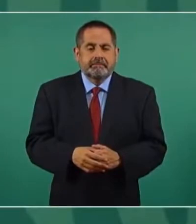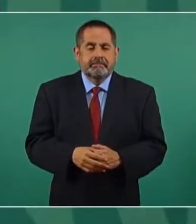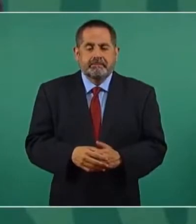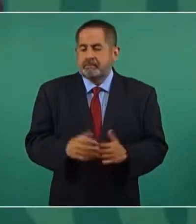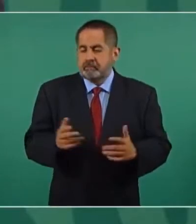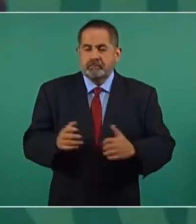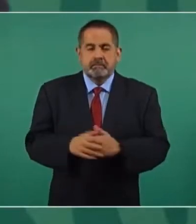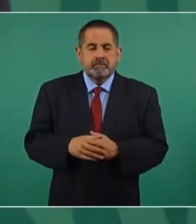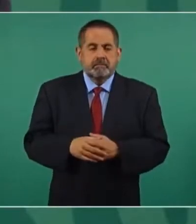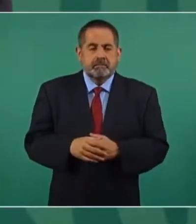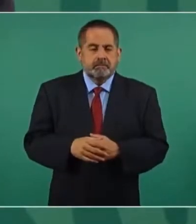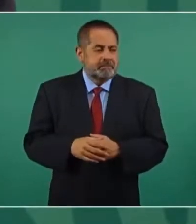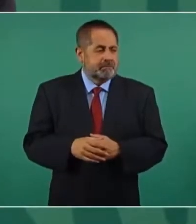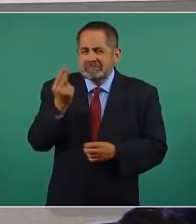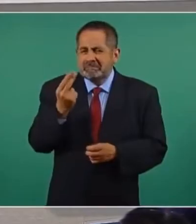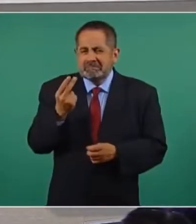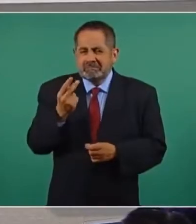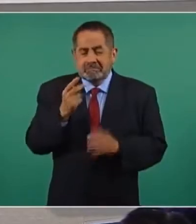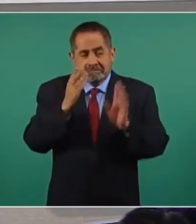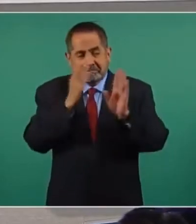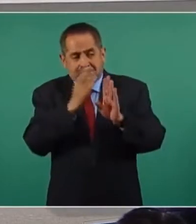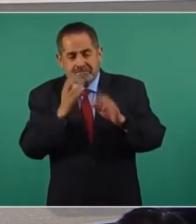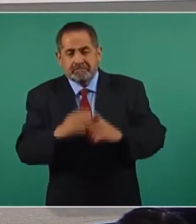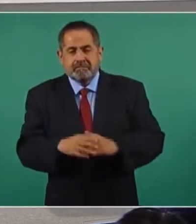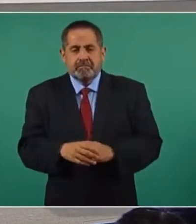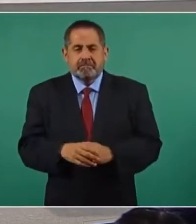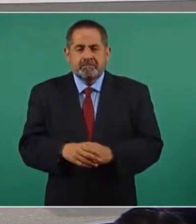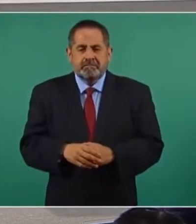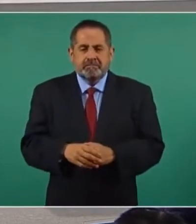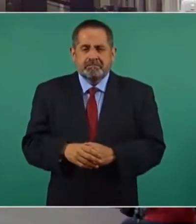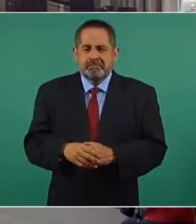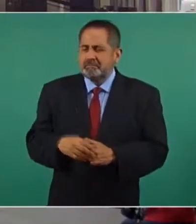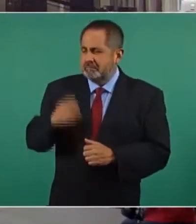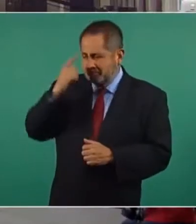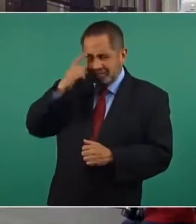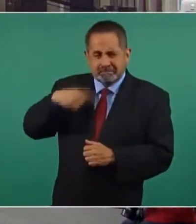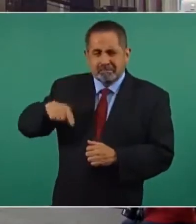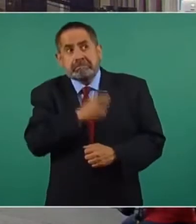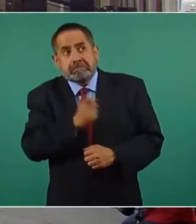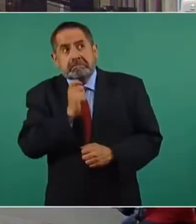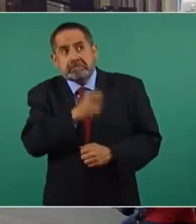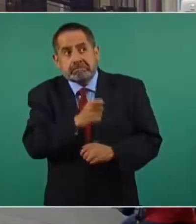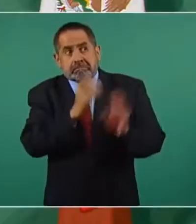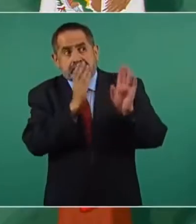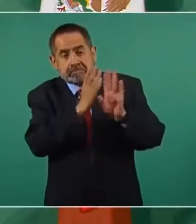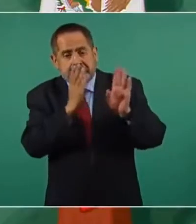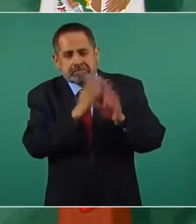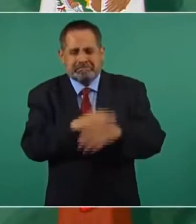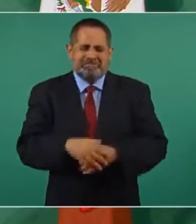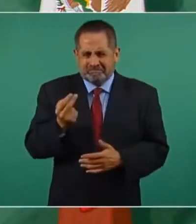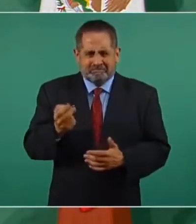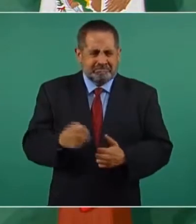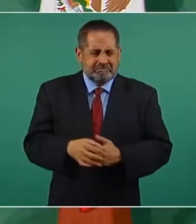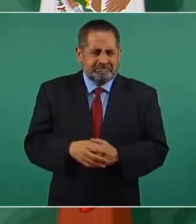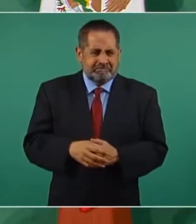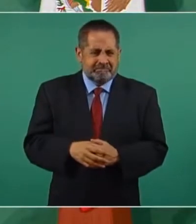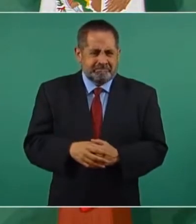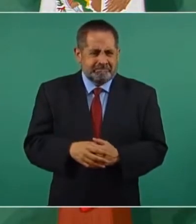entonces no tiene ningún sentido estar pensando en que los vamos a